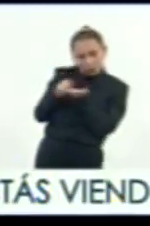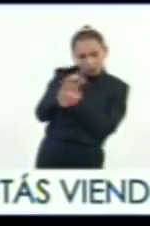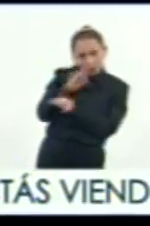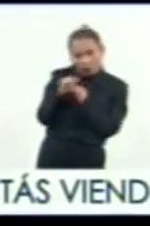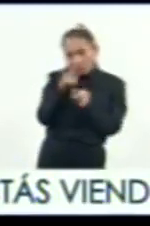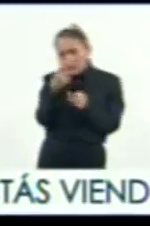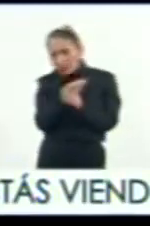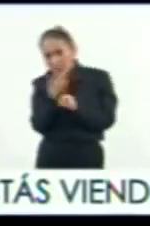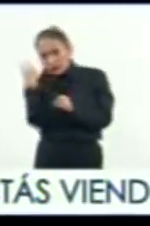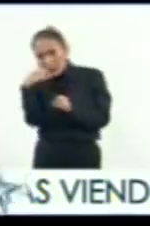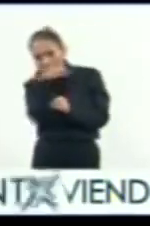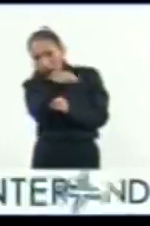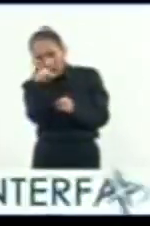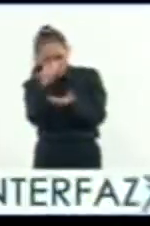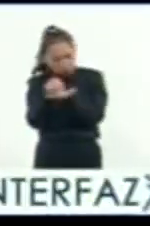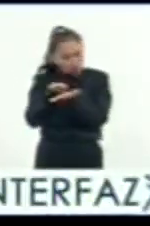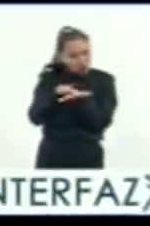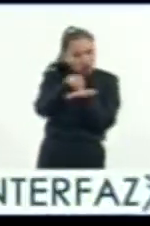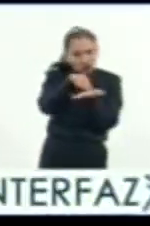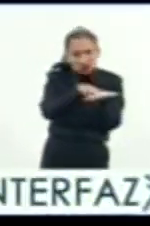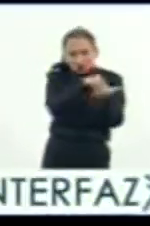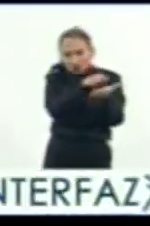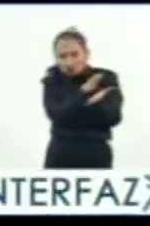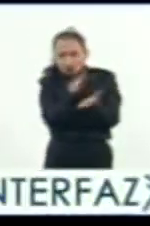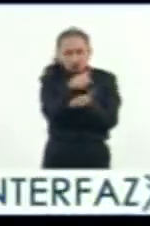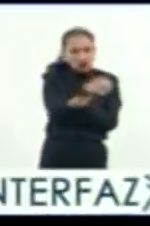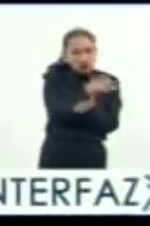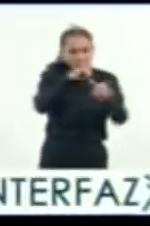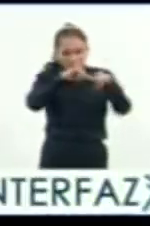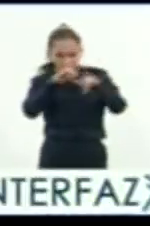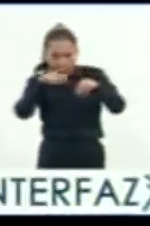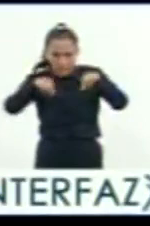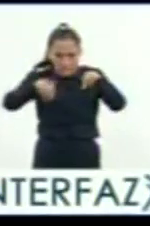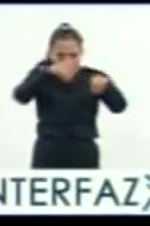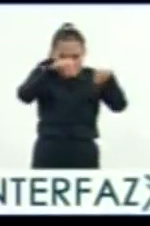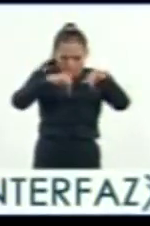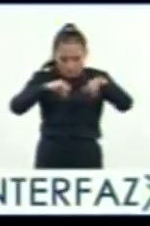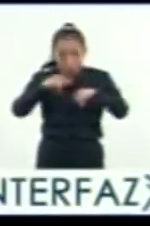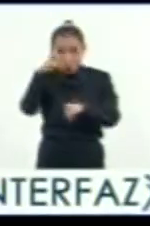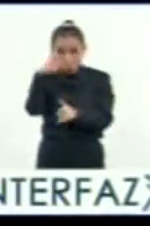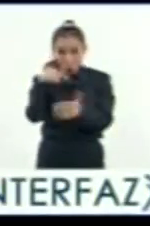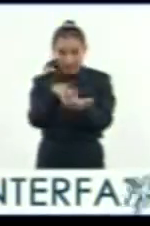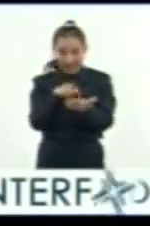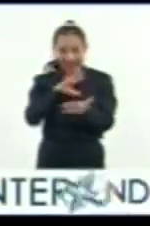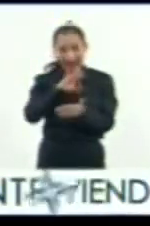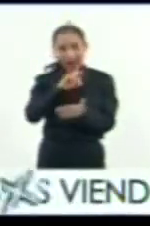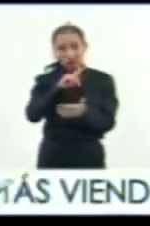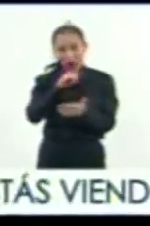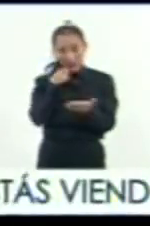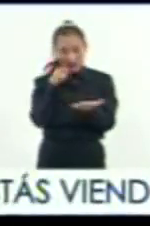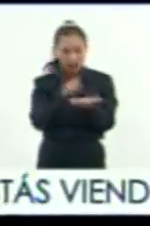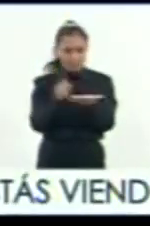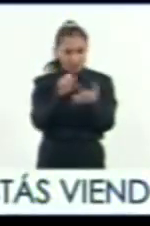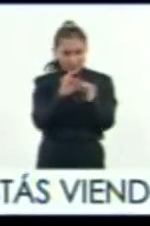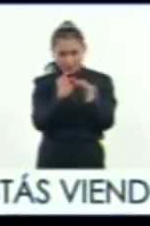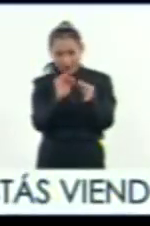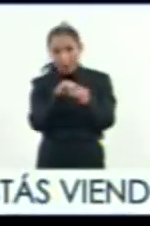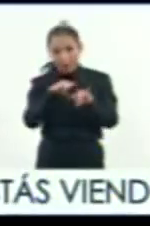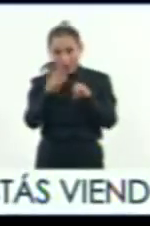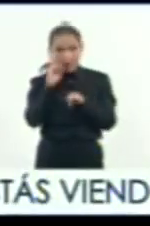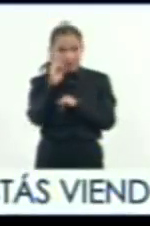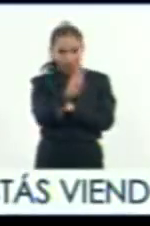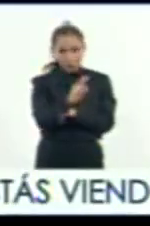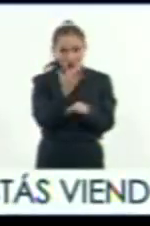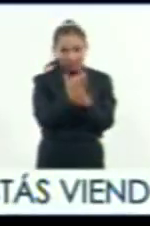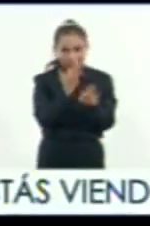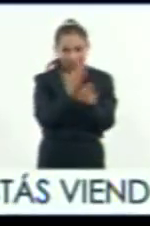todo lo que van recorriendo, y van haciendo cartografía. una de las cartas de relación, justamente en el mapa que estamos